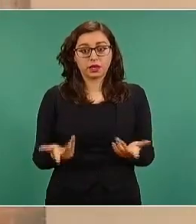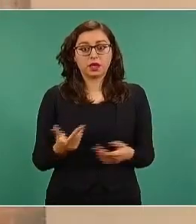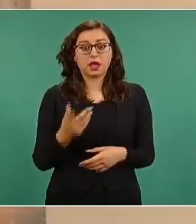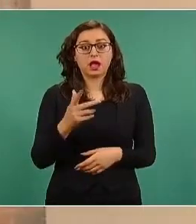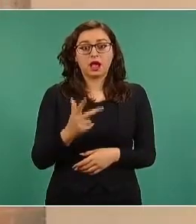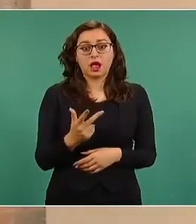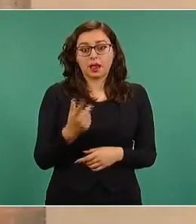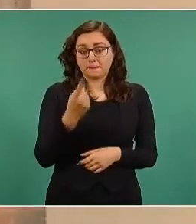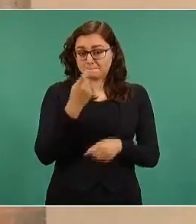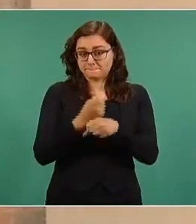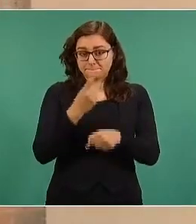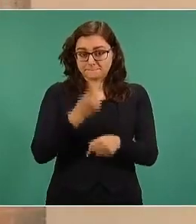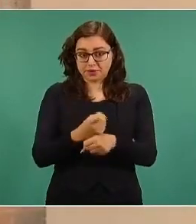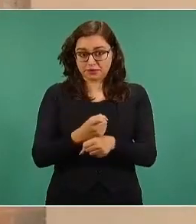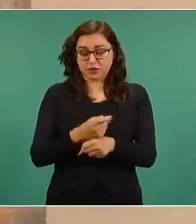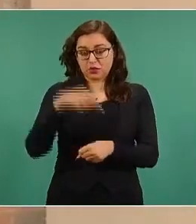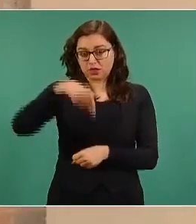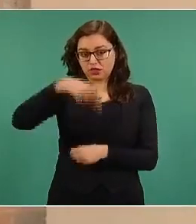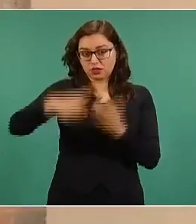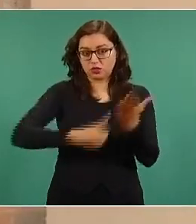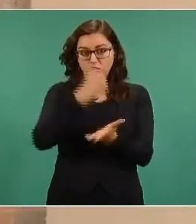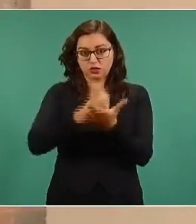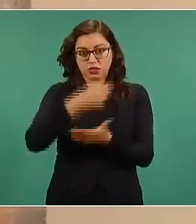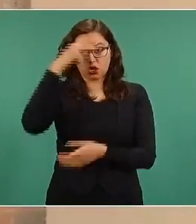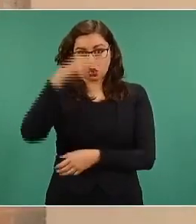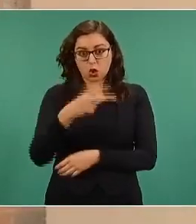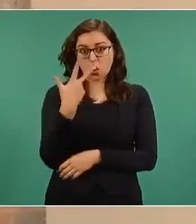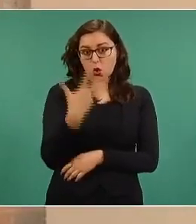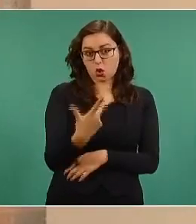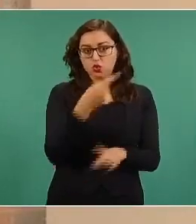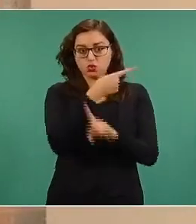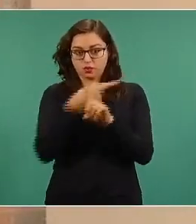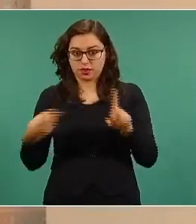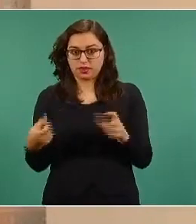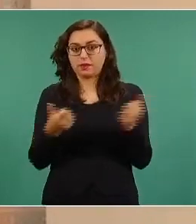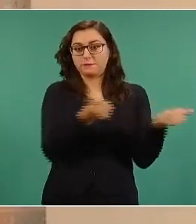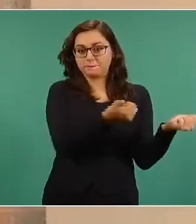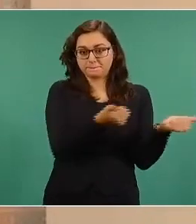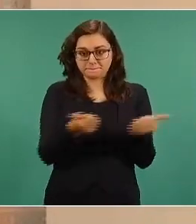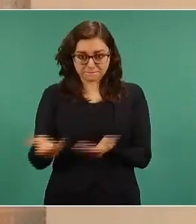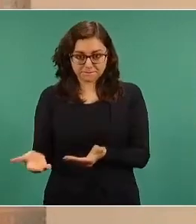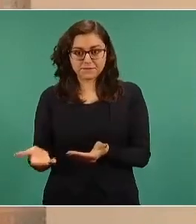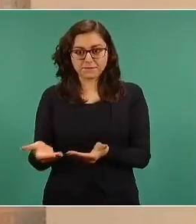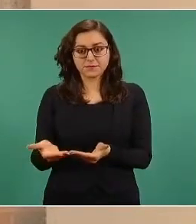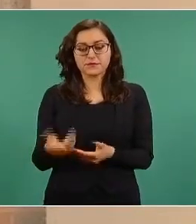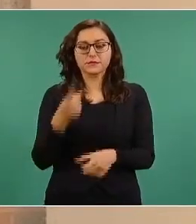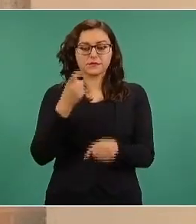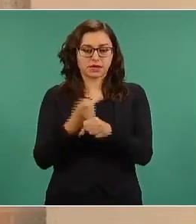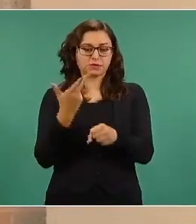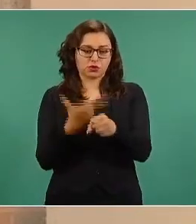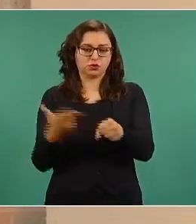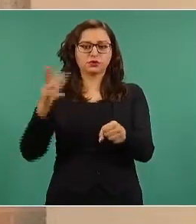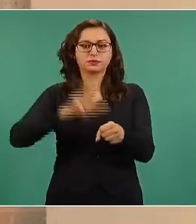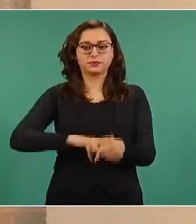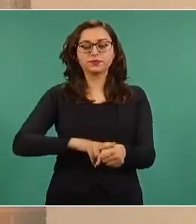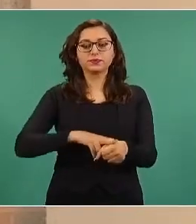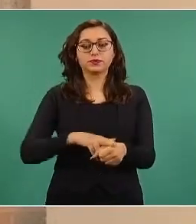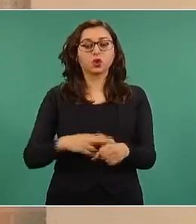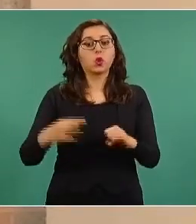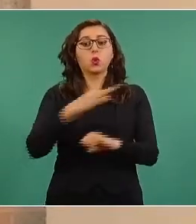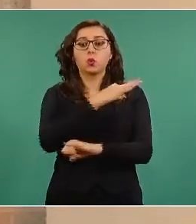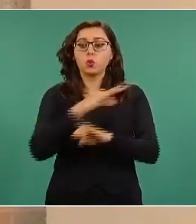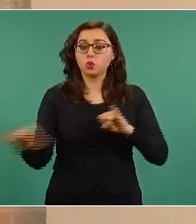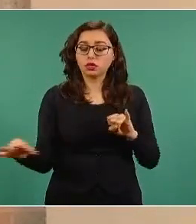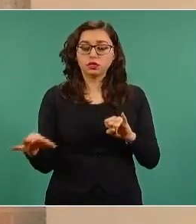en la Ciudad de México. Empezamos a las ocho, la distribución terrestre, ocho y media, estaremos en el primer punto. Y el último